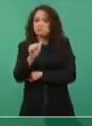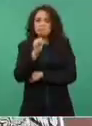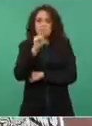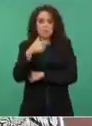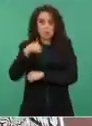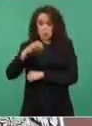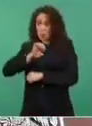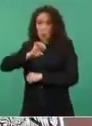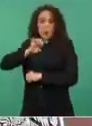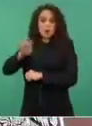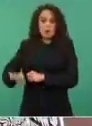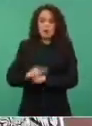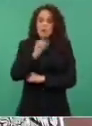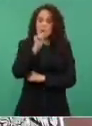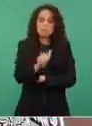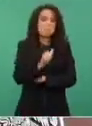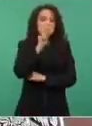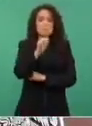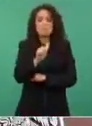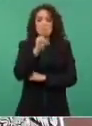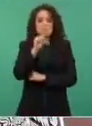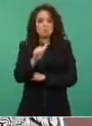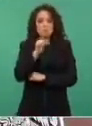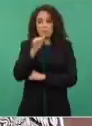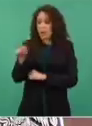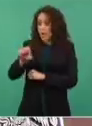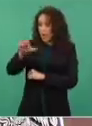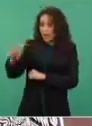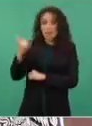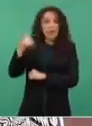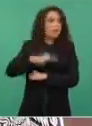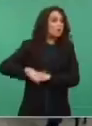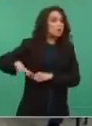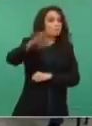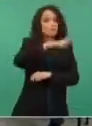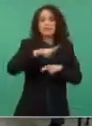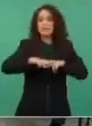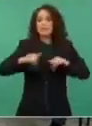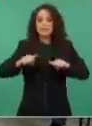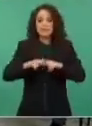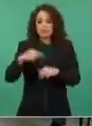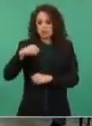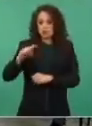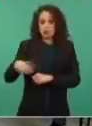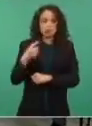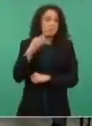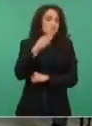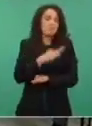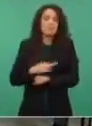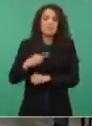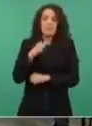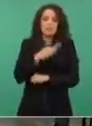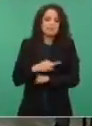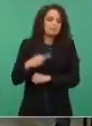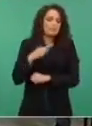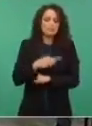No tengo nada en contra de ella. Yo no odio a nadie.